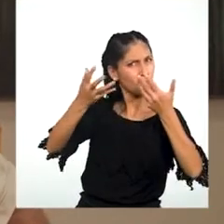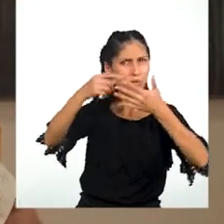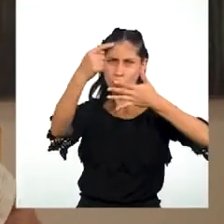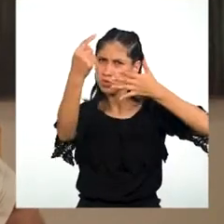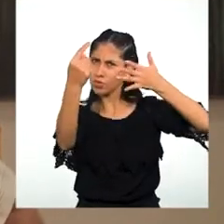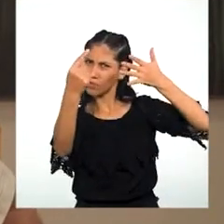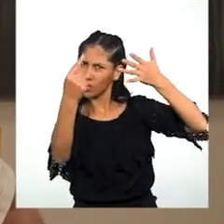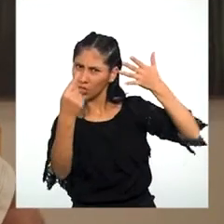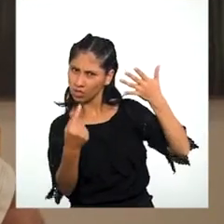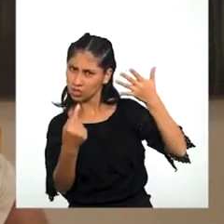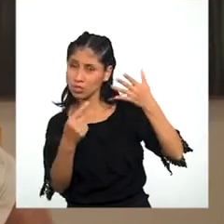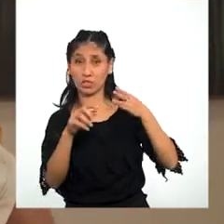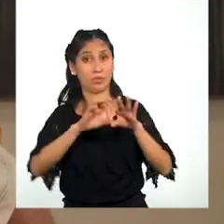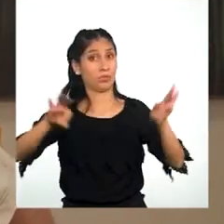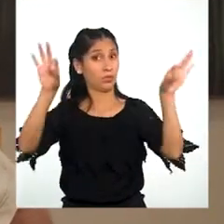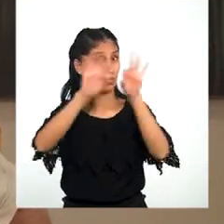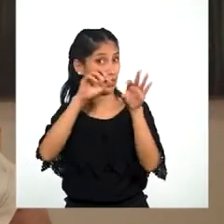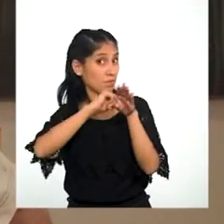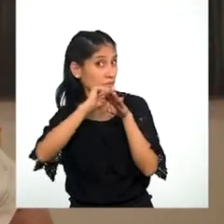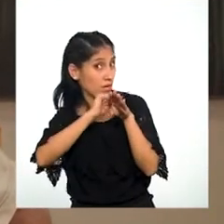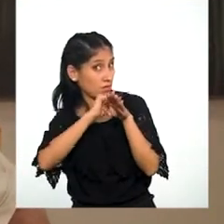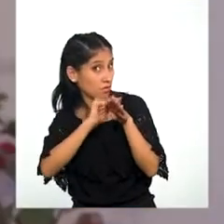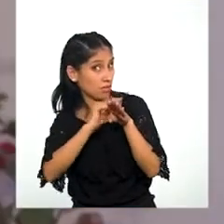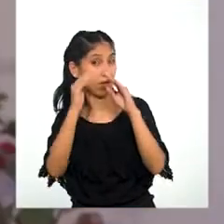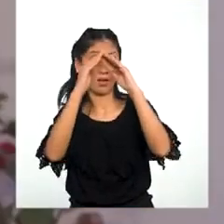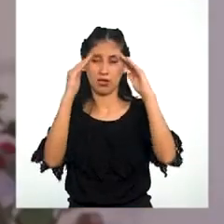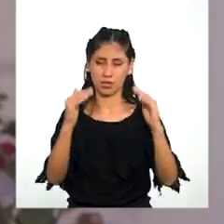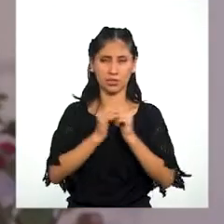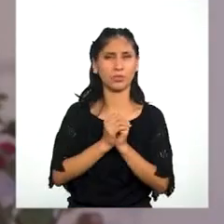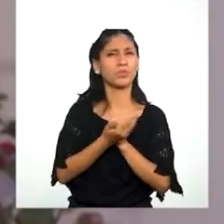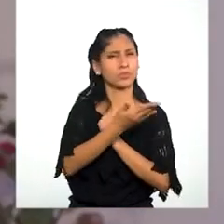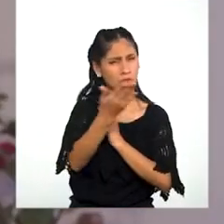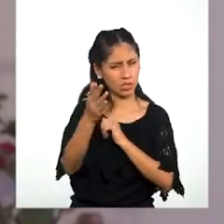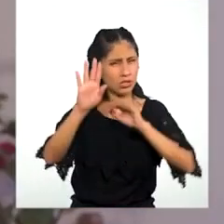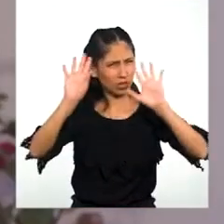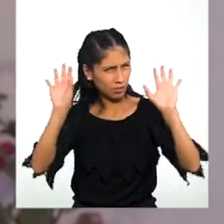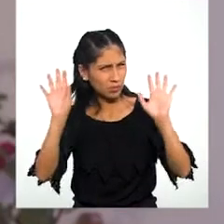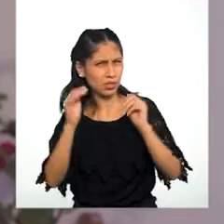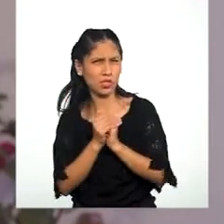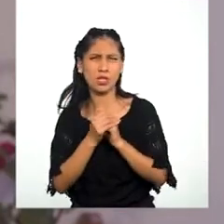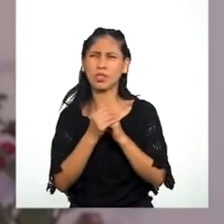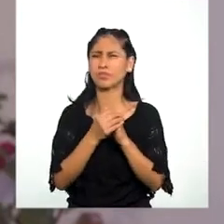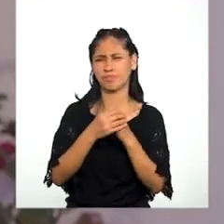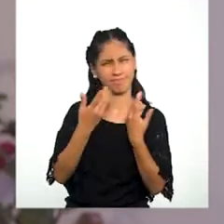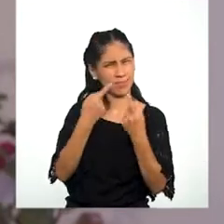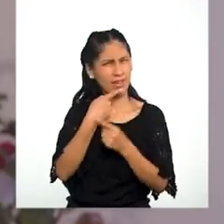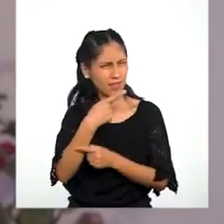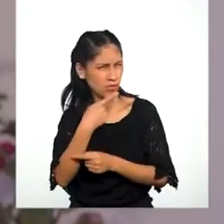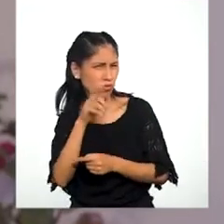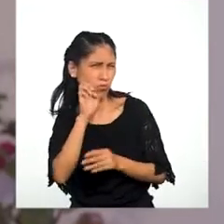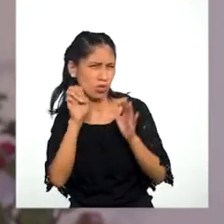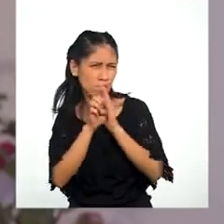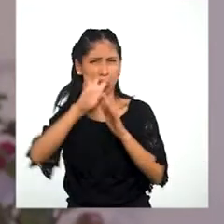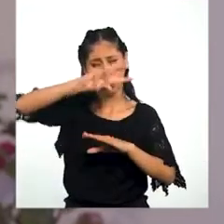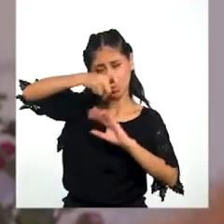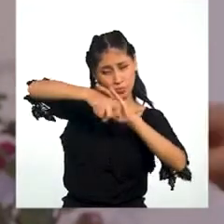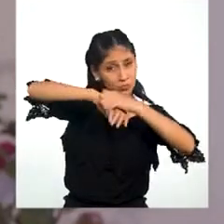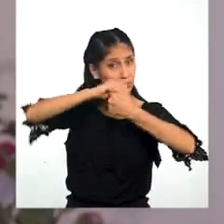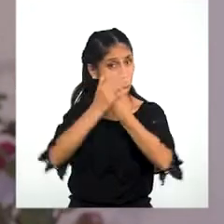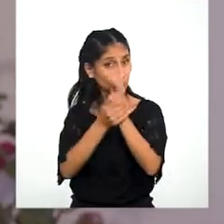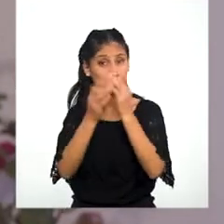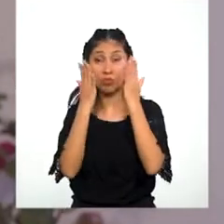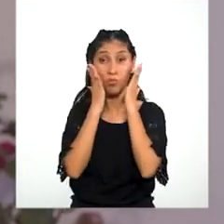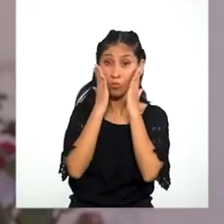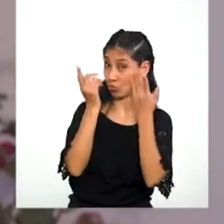De medidas Que debemos practicar Habitualmente en casa Seguro las has escuchado Muchas veces Lavarse las manos No